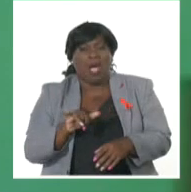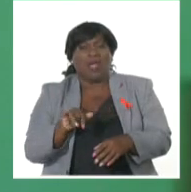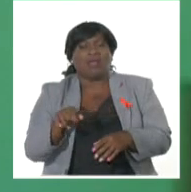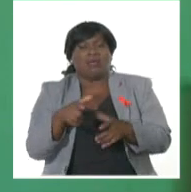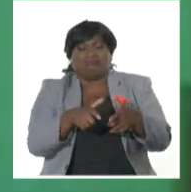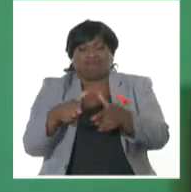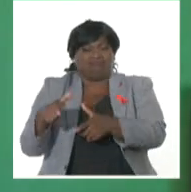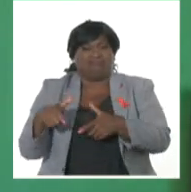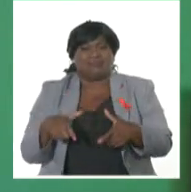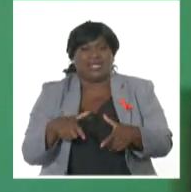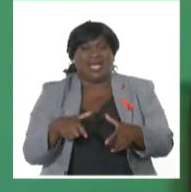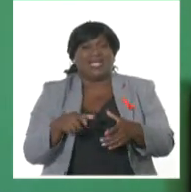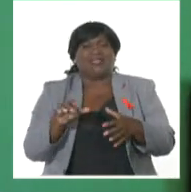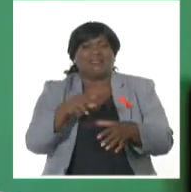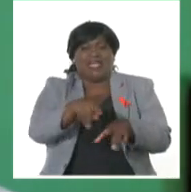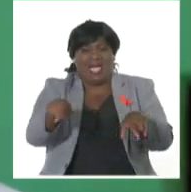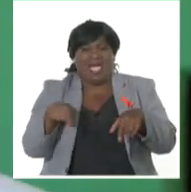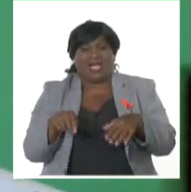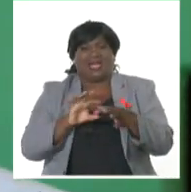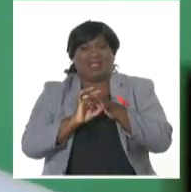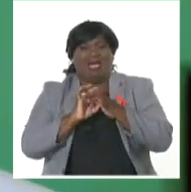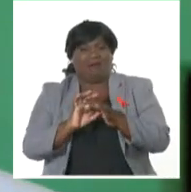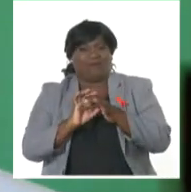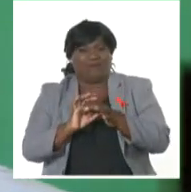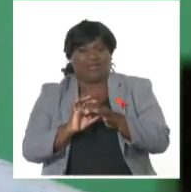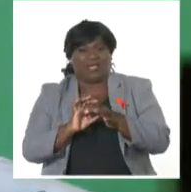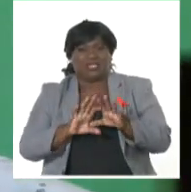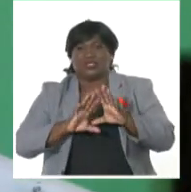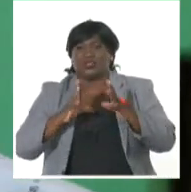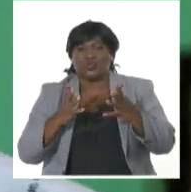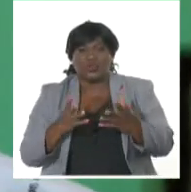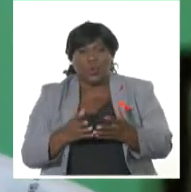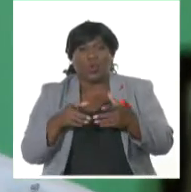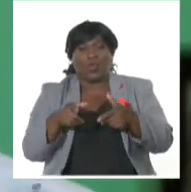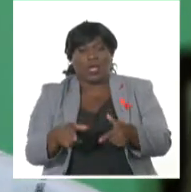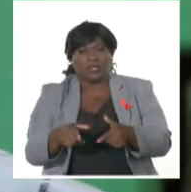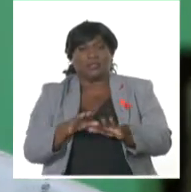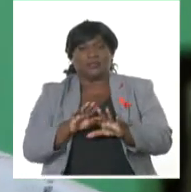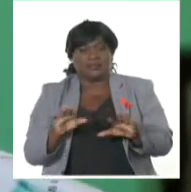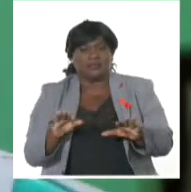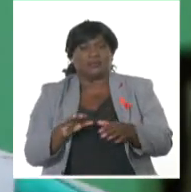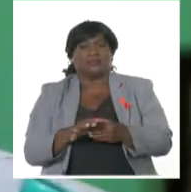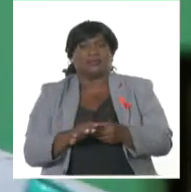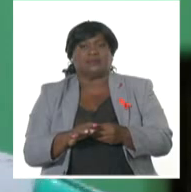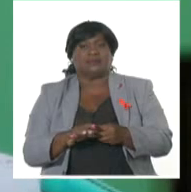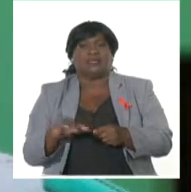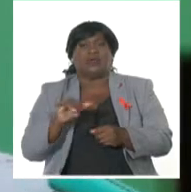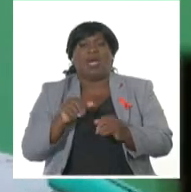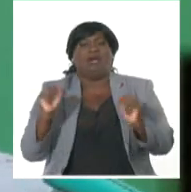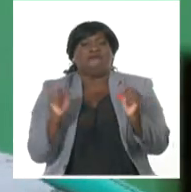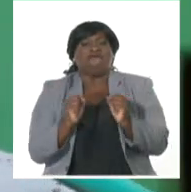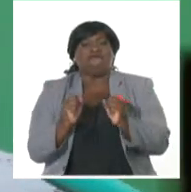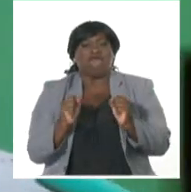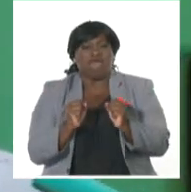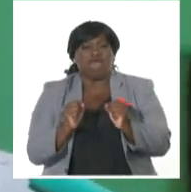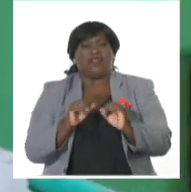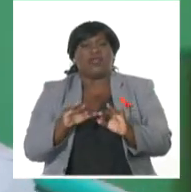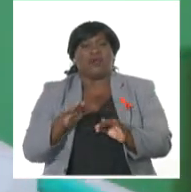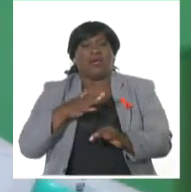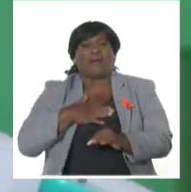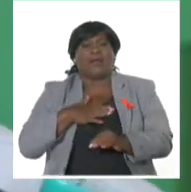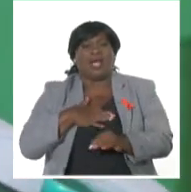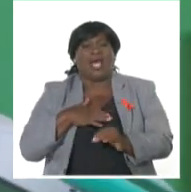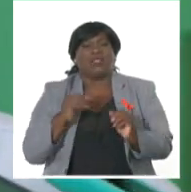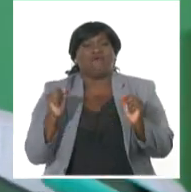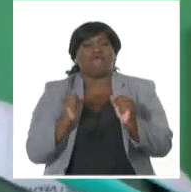que los ventiladores, todos están ahí gracias a ellos, y los fríos, también estamos en espera de los fríos de